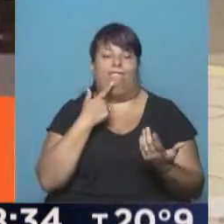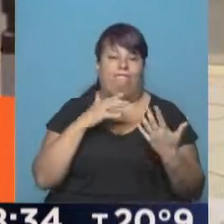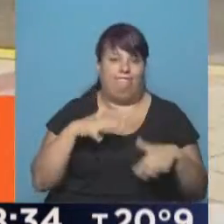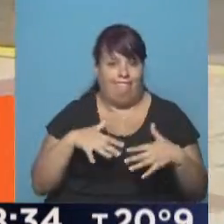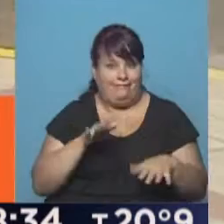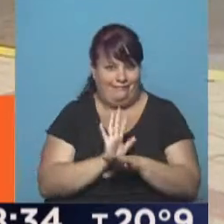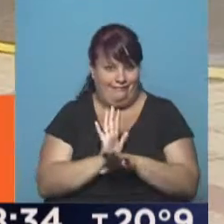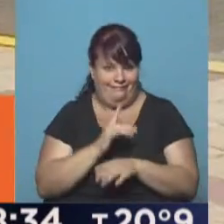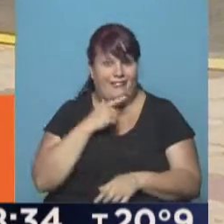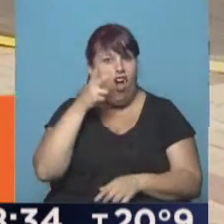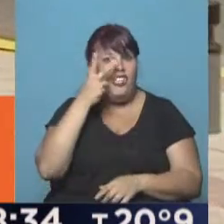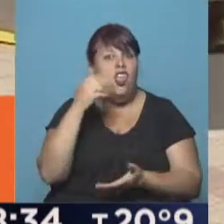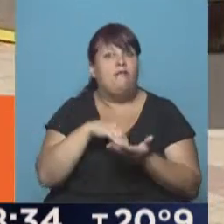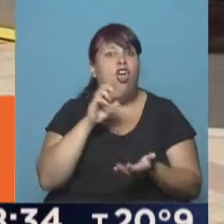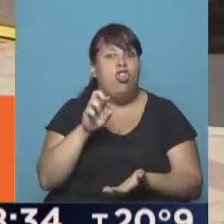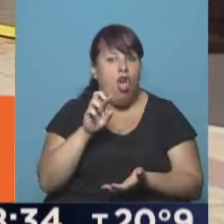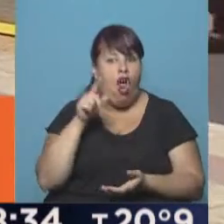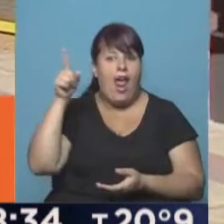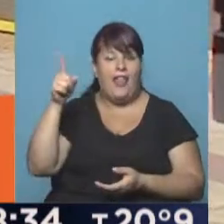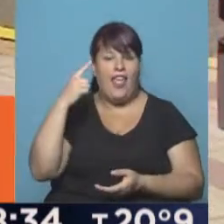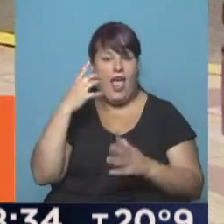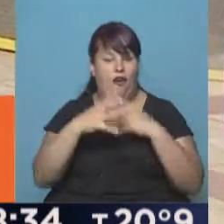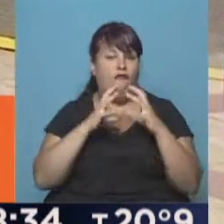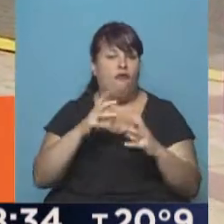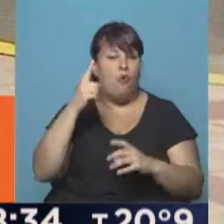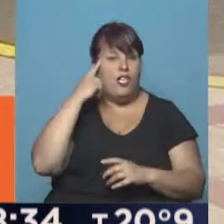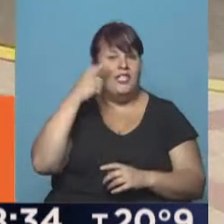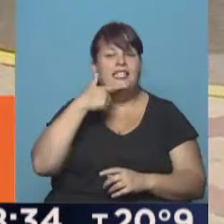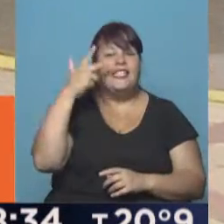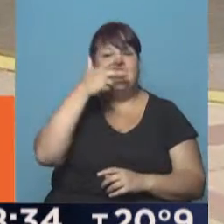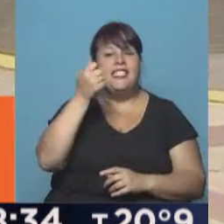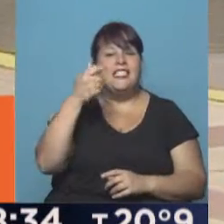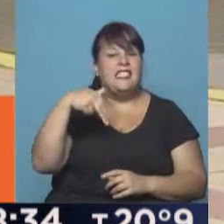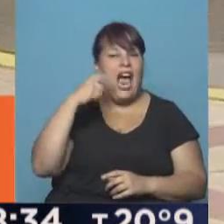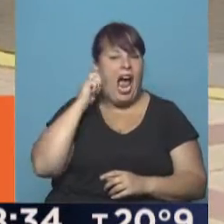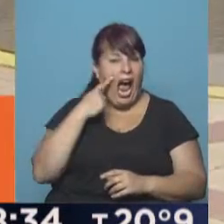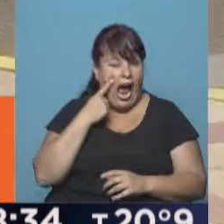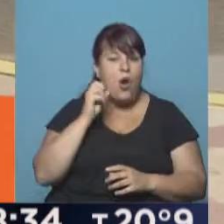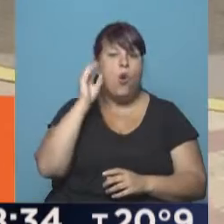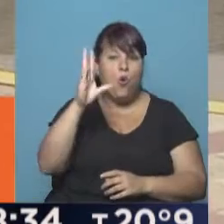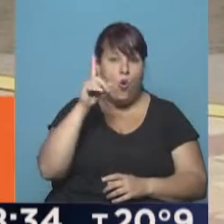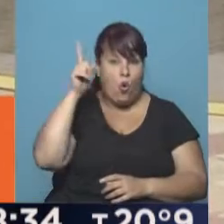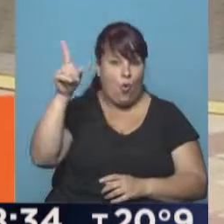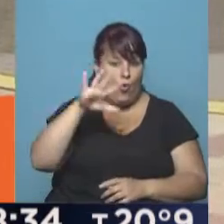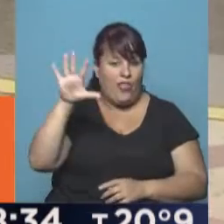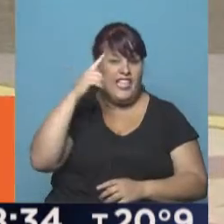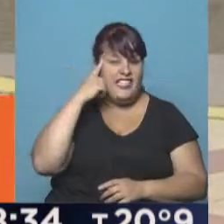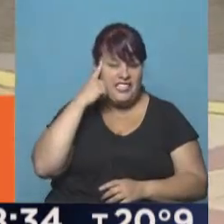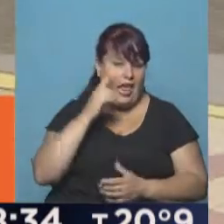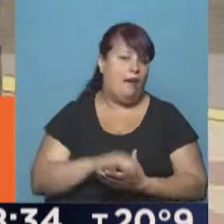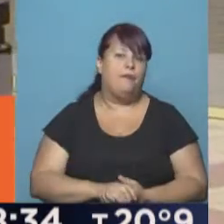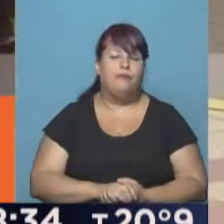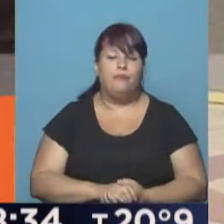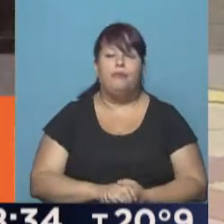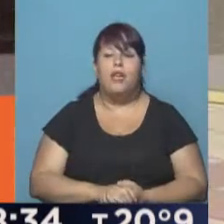¿no? 82 millones de dólares por parte del Shanghai Shenhua, este club de esa ciudad de China,